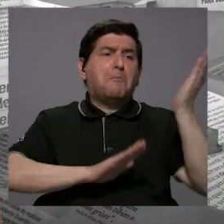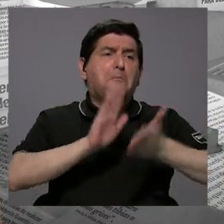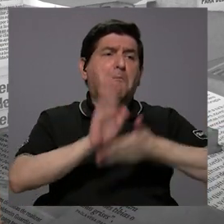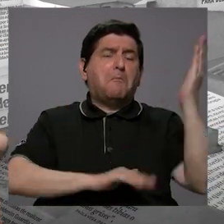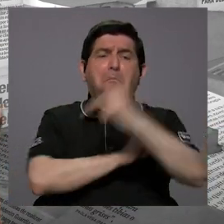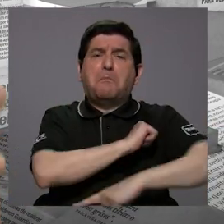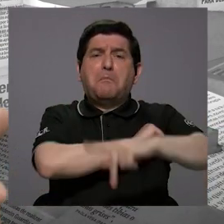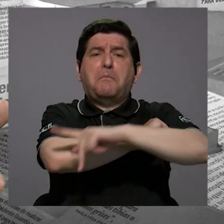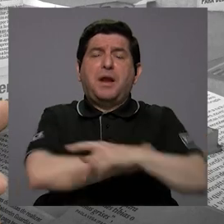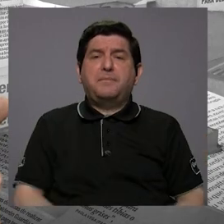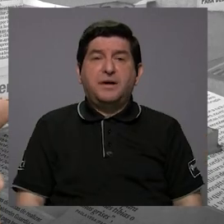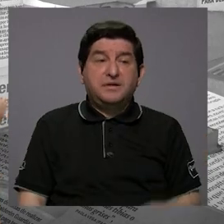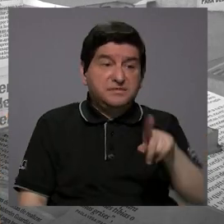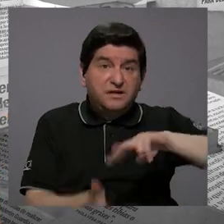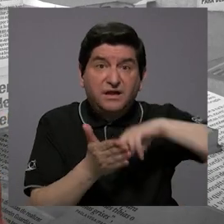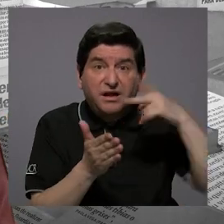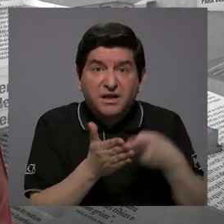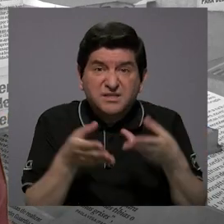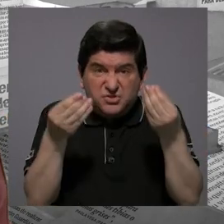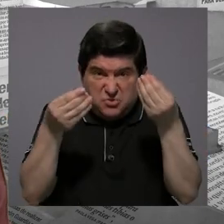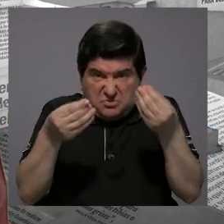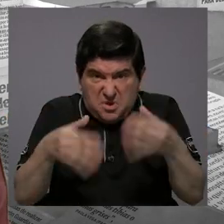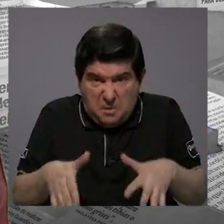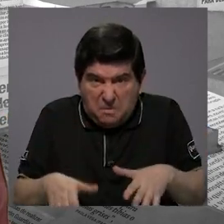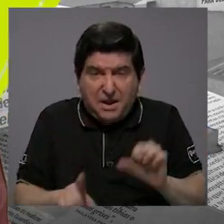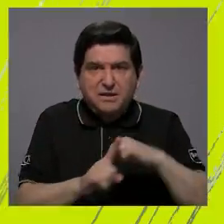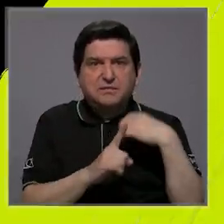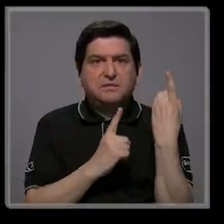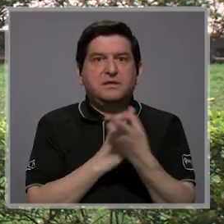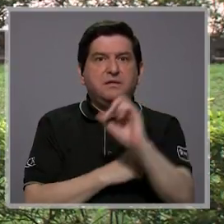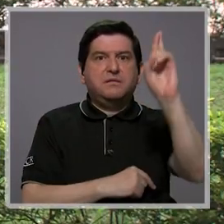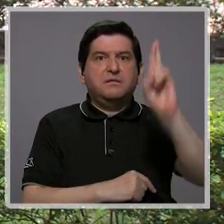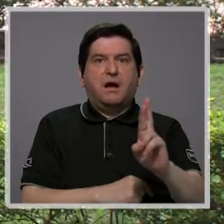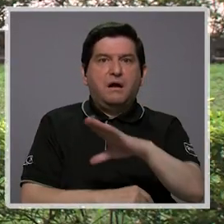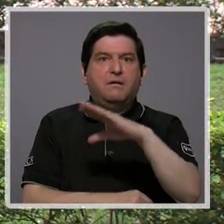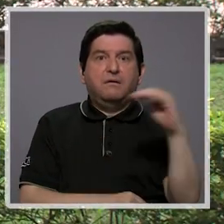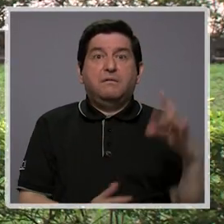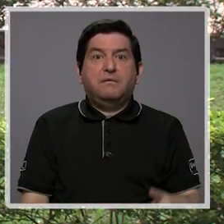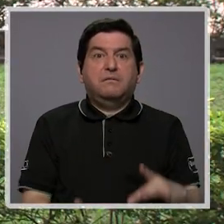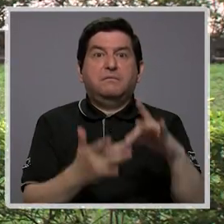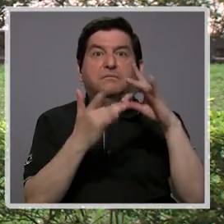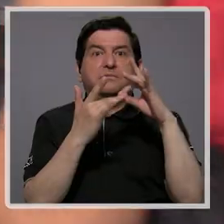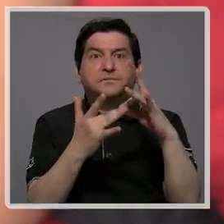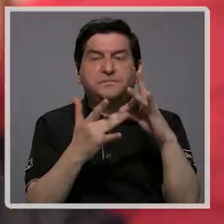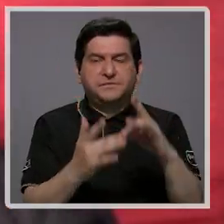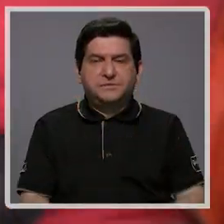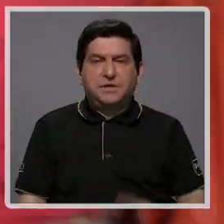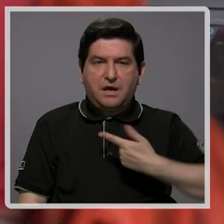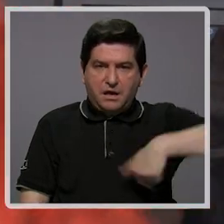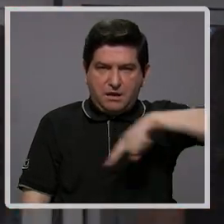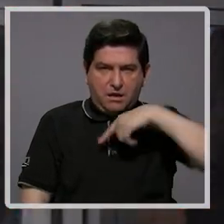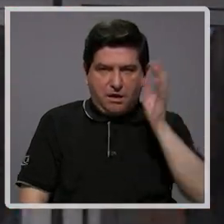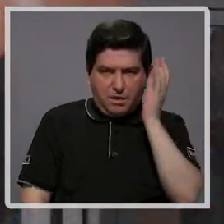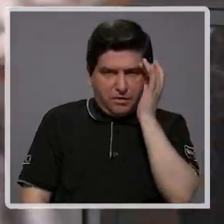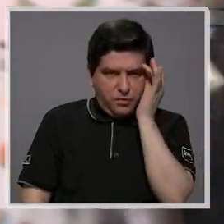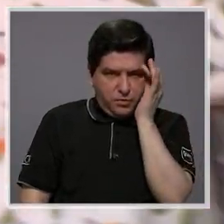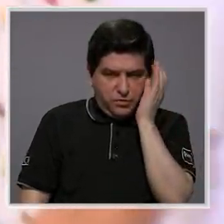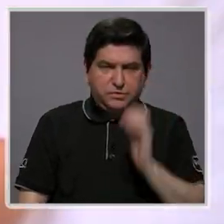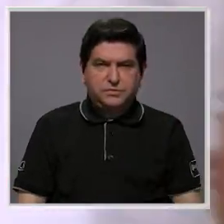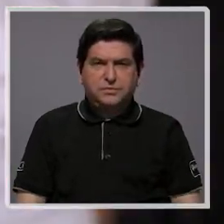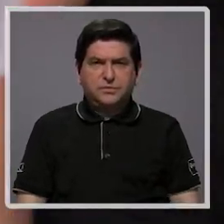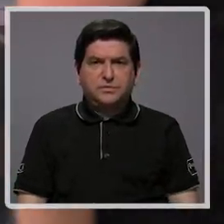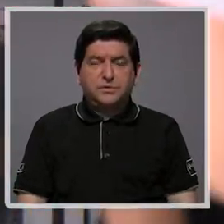fácilmente del país y lo que representa eso de pérdida para la sociedad costarricense y sobre todo, nosotros nos preocupamos por los que